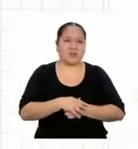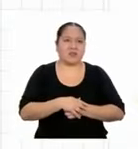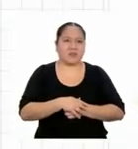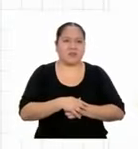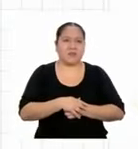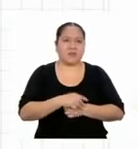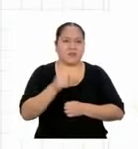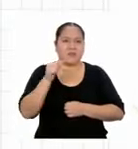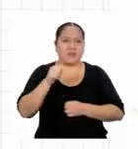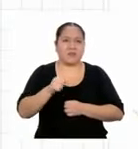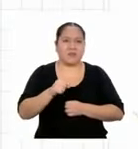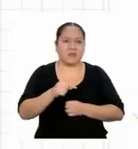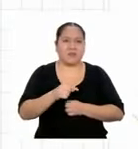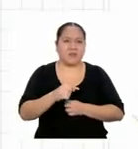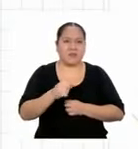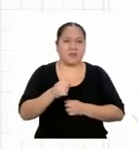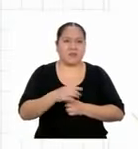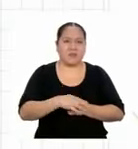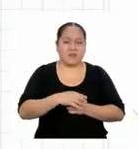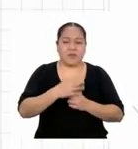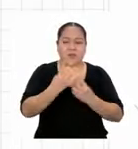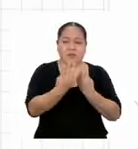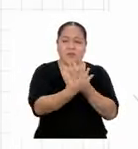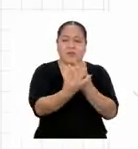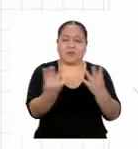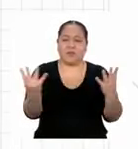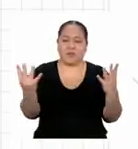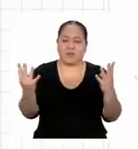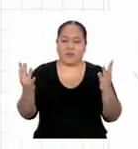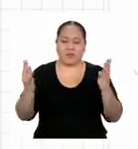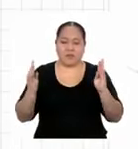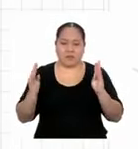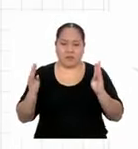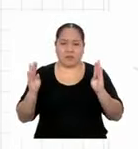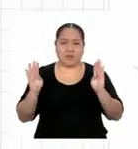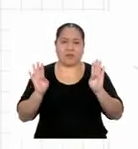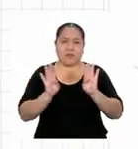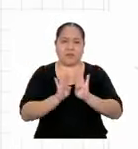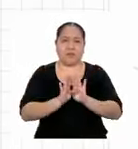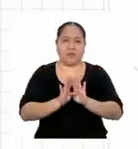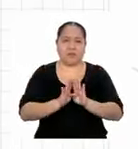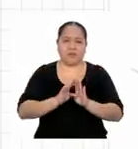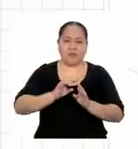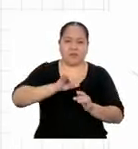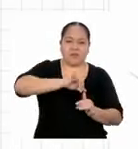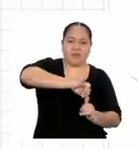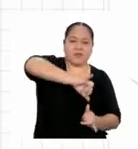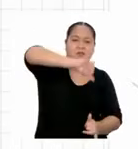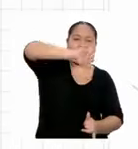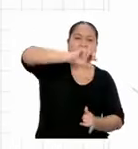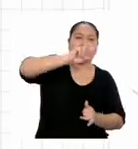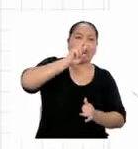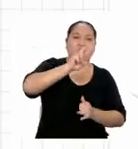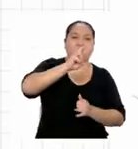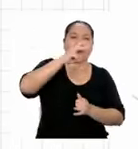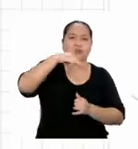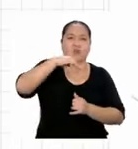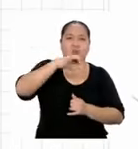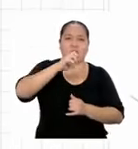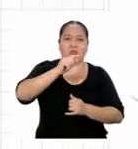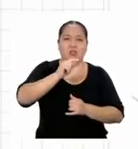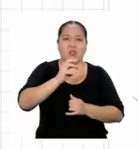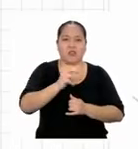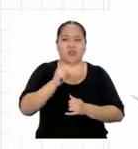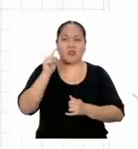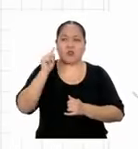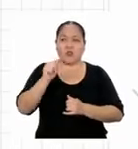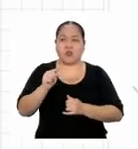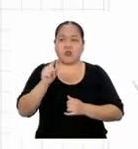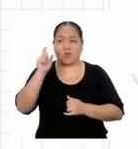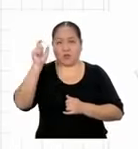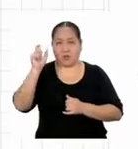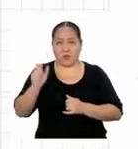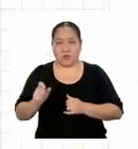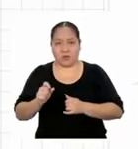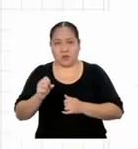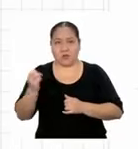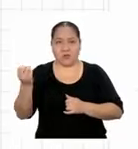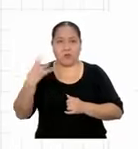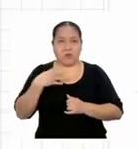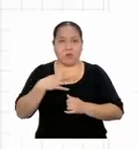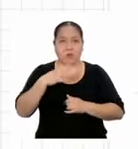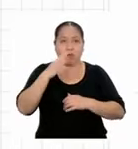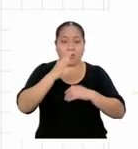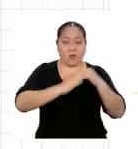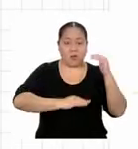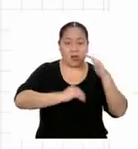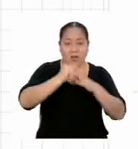El muro que va a rodear mi terreno debe tener 2 metros de altura. Un albañil me dijo que por cada